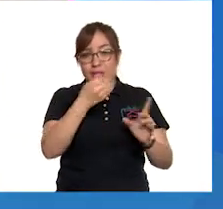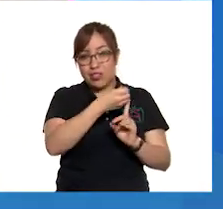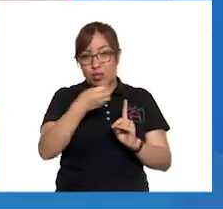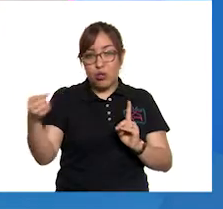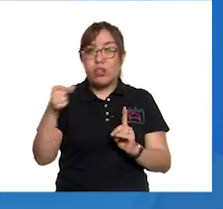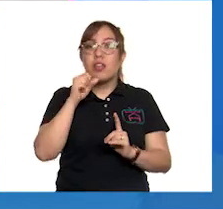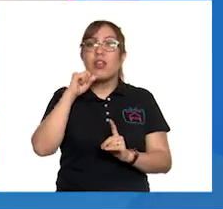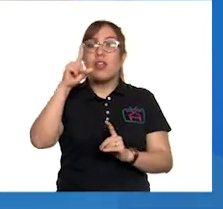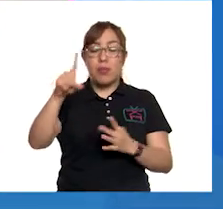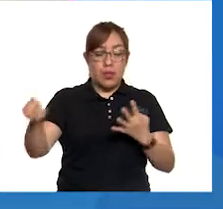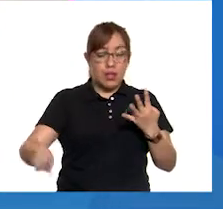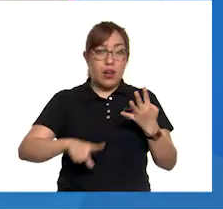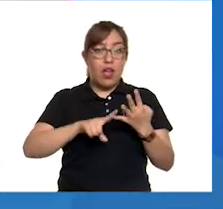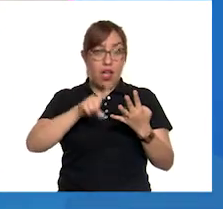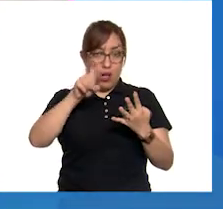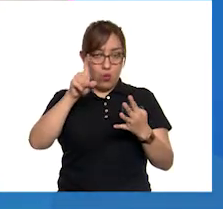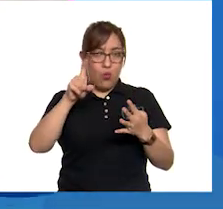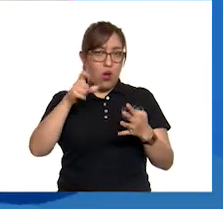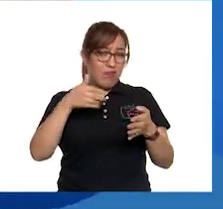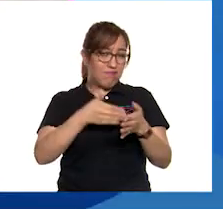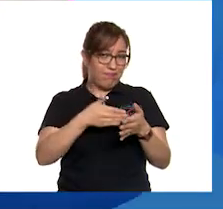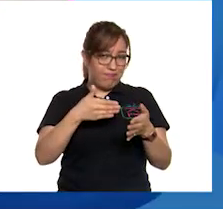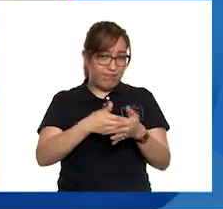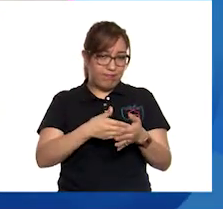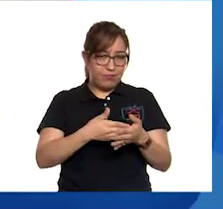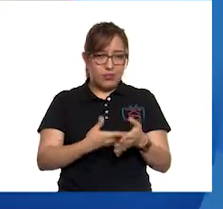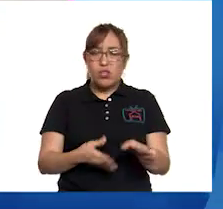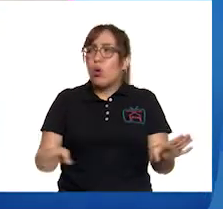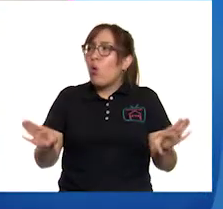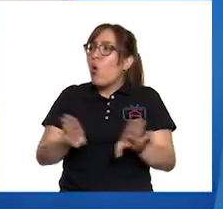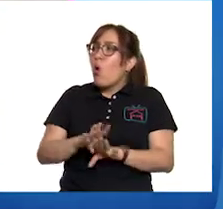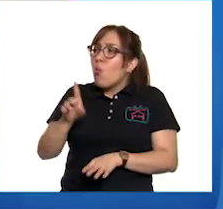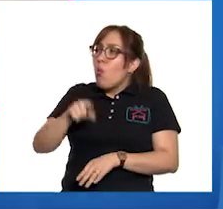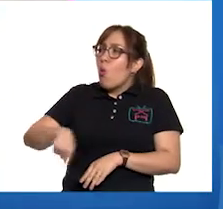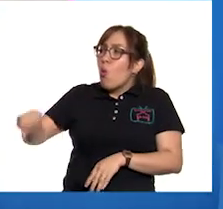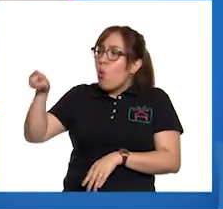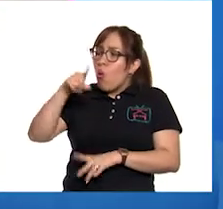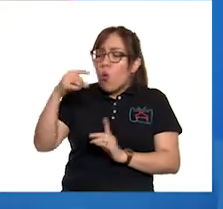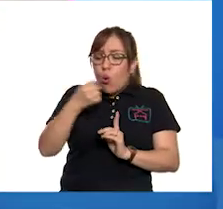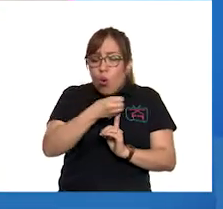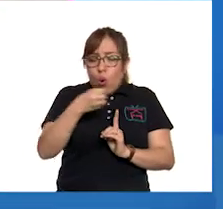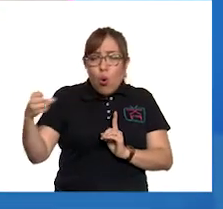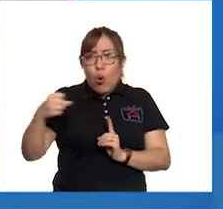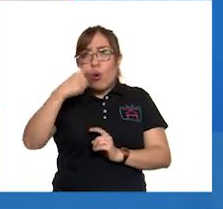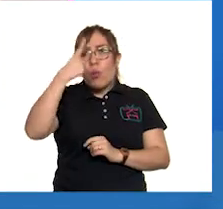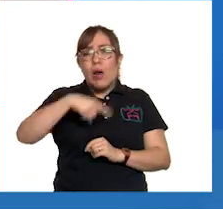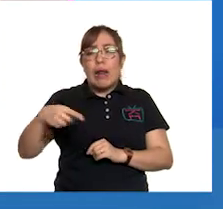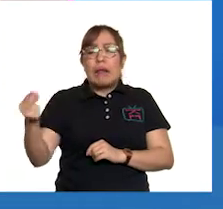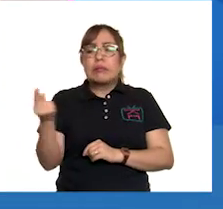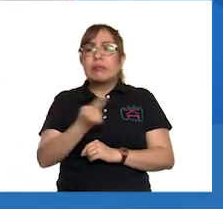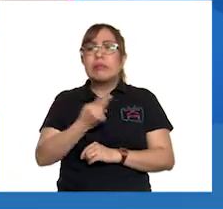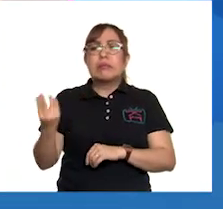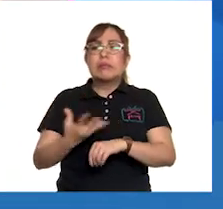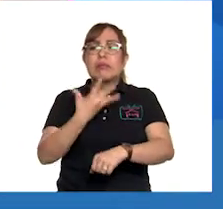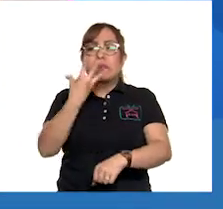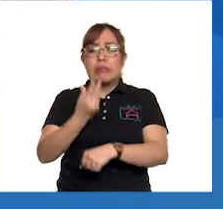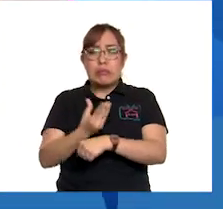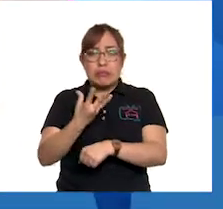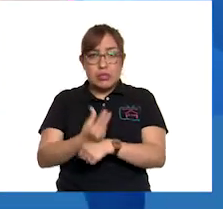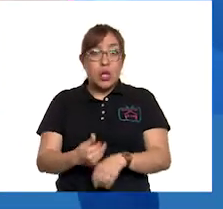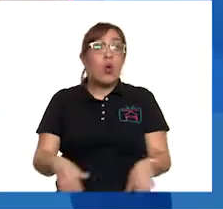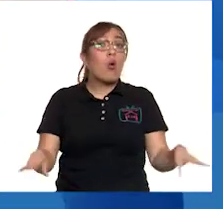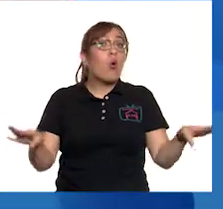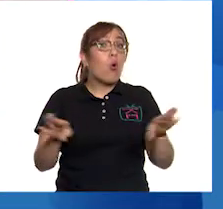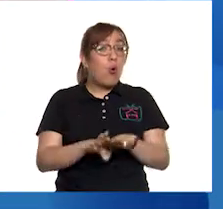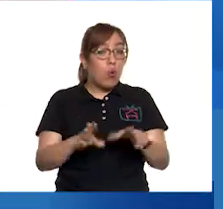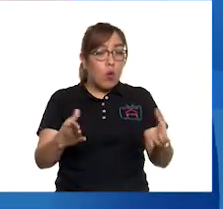¿Cómo se organizan para atender estas necesidades? Para atender estas necesidades, nos organizamos